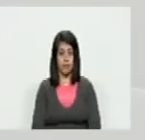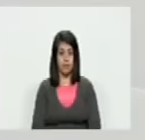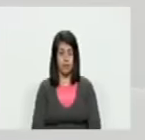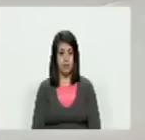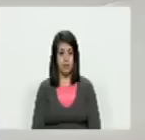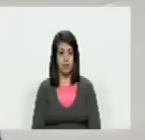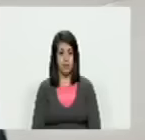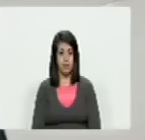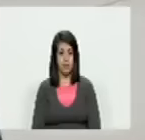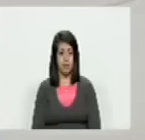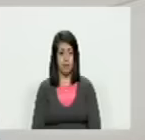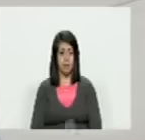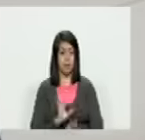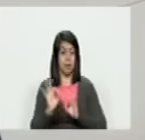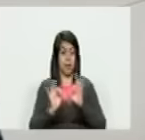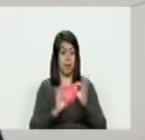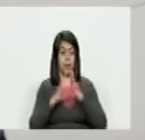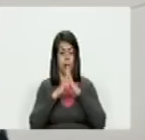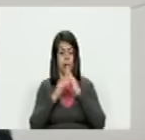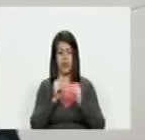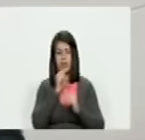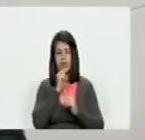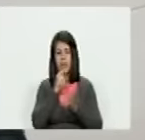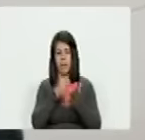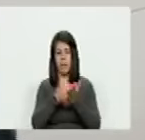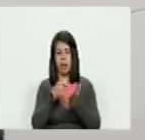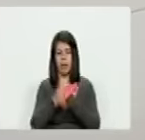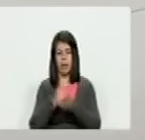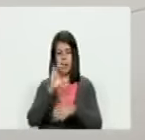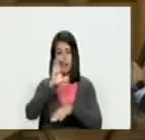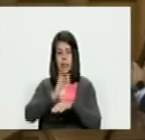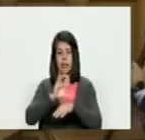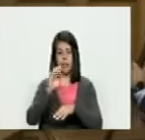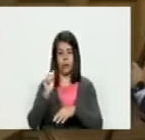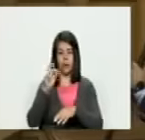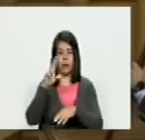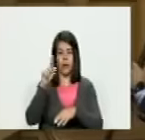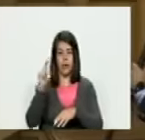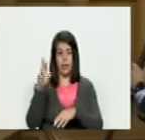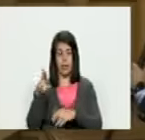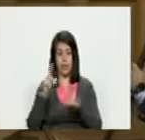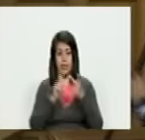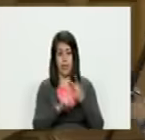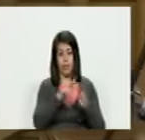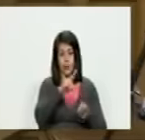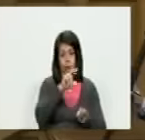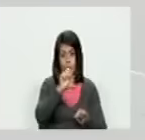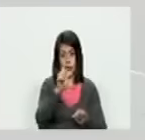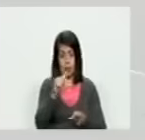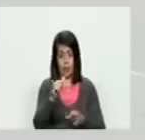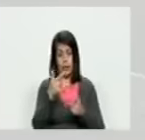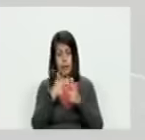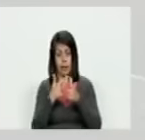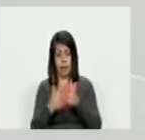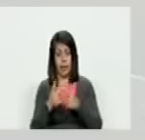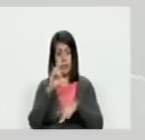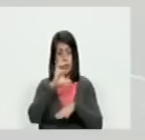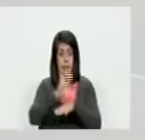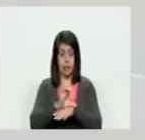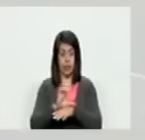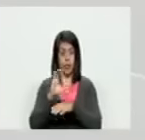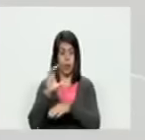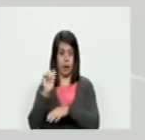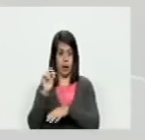y montaron todo el tinglado porque quien pagó por ejemplo al centro carter la USAID los recursos para el centro carter